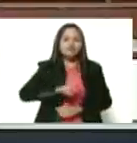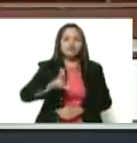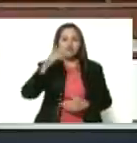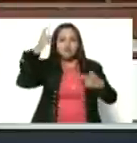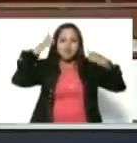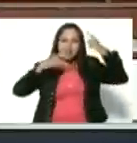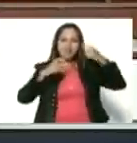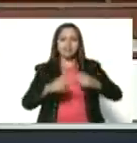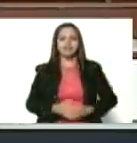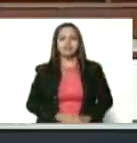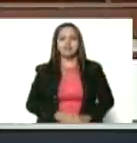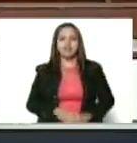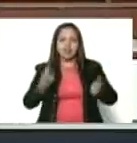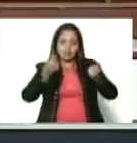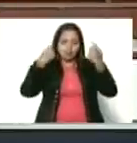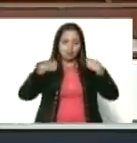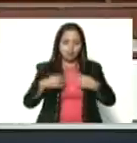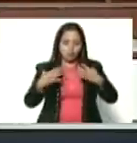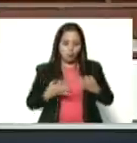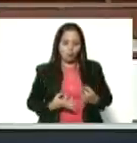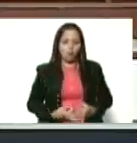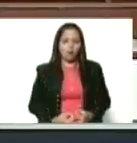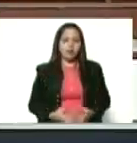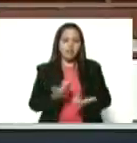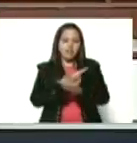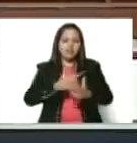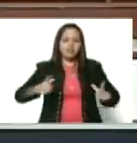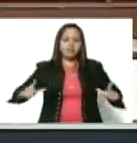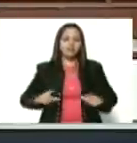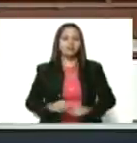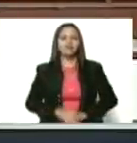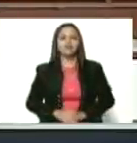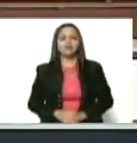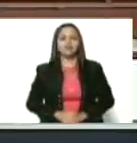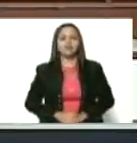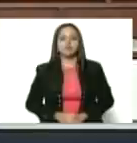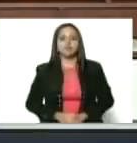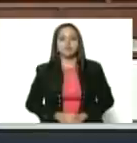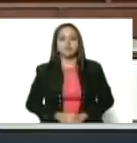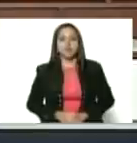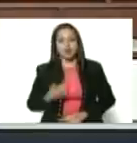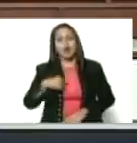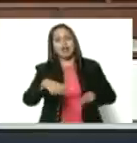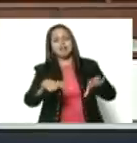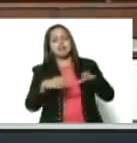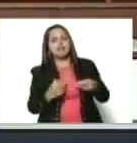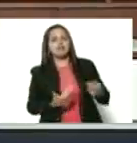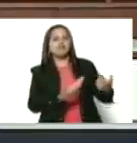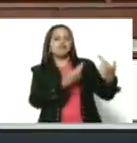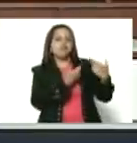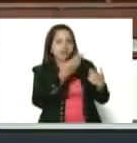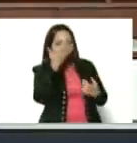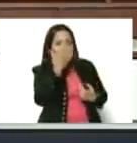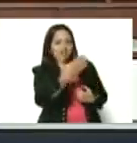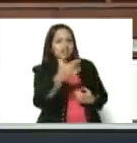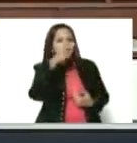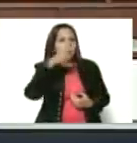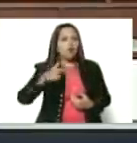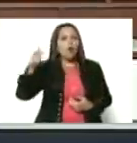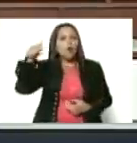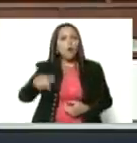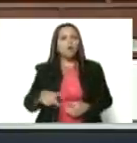Me pusieron el collar de los libertadores. Y asumí un compromiso frente al pueblo. Hoy,